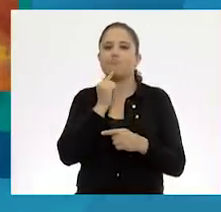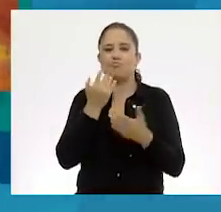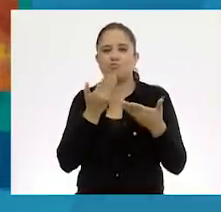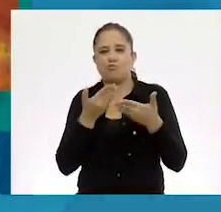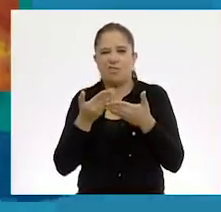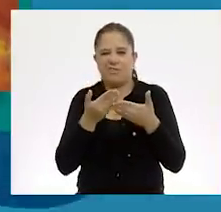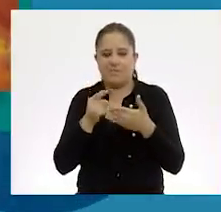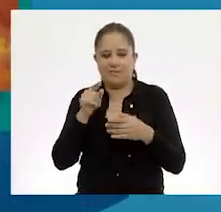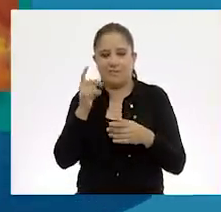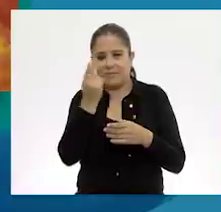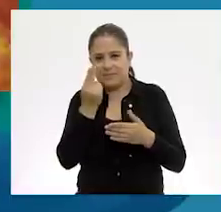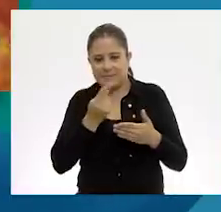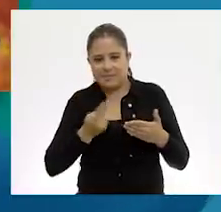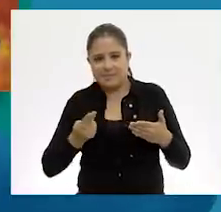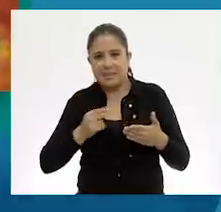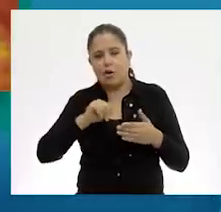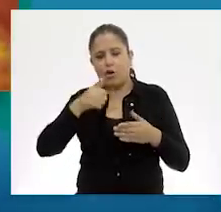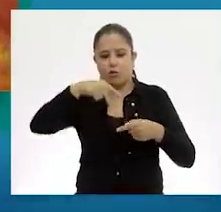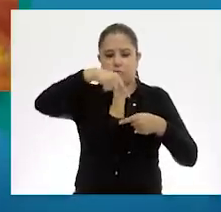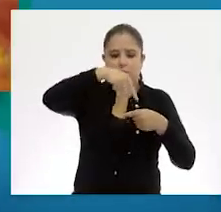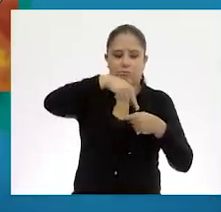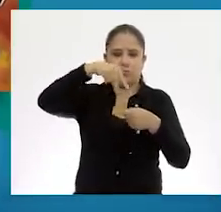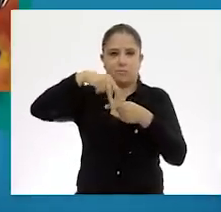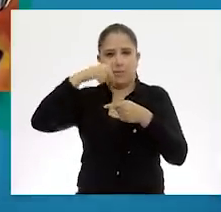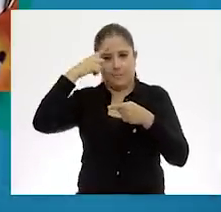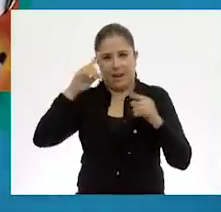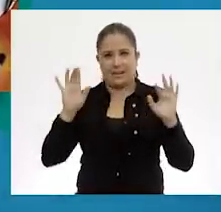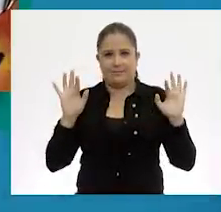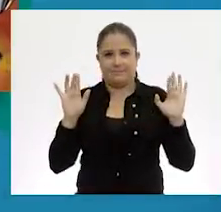Otros triángulos para sus dedos.